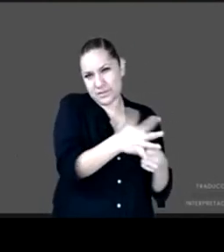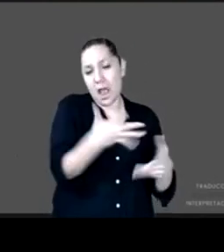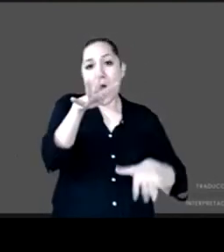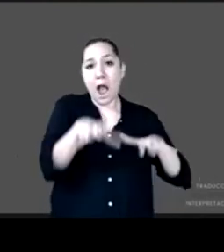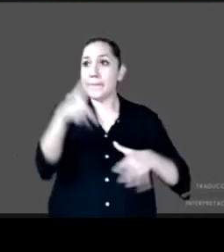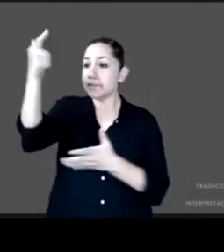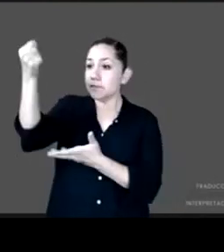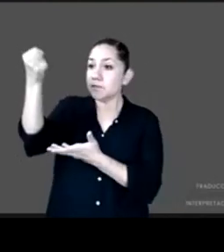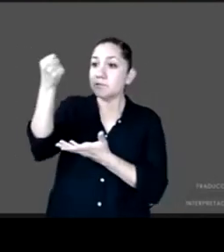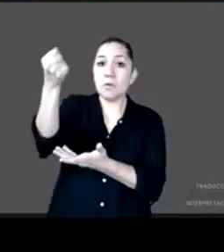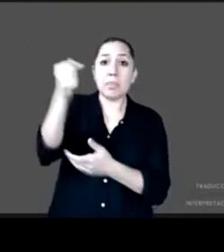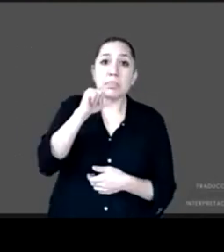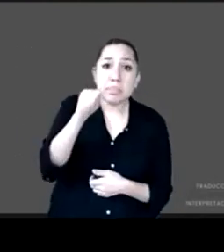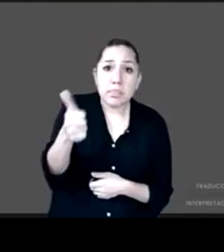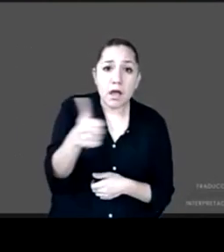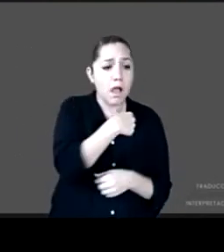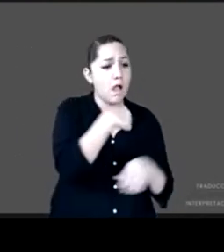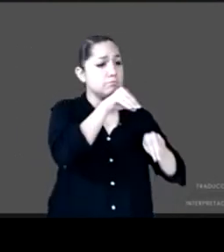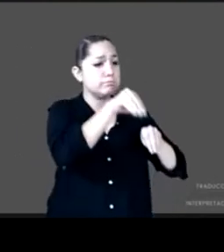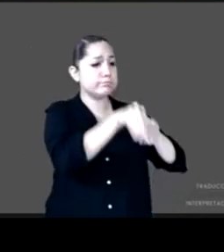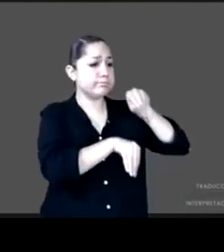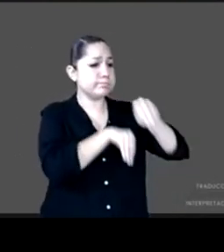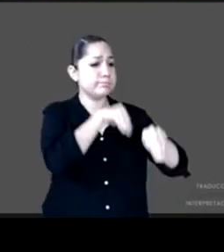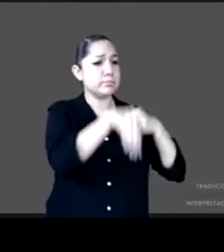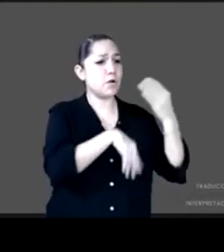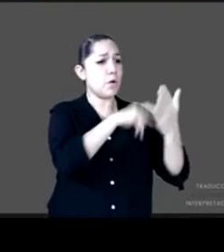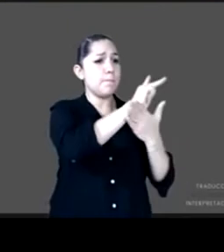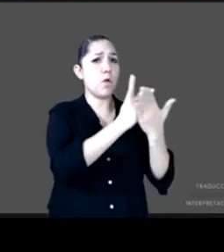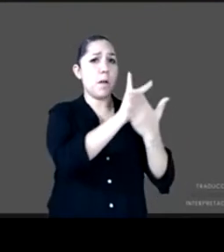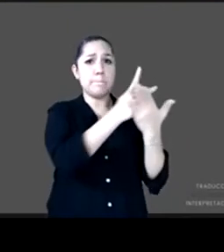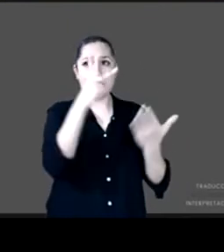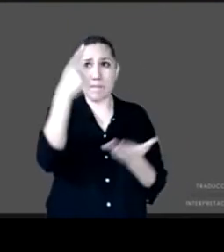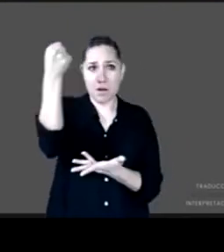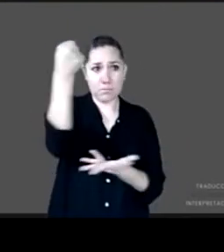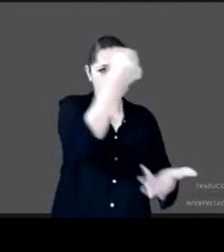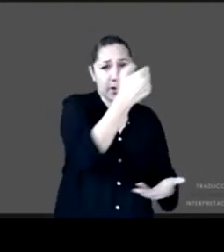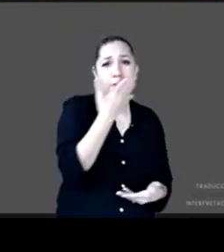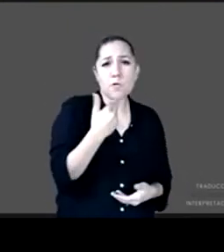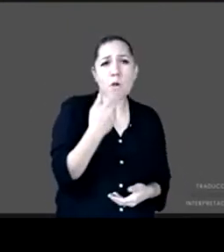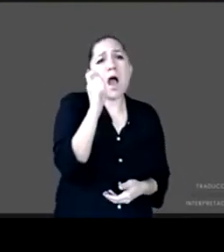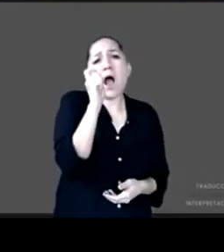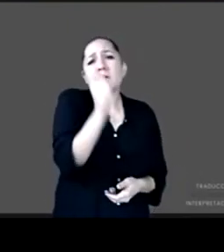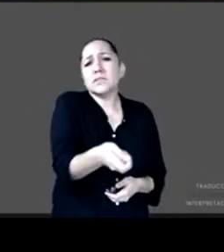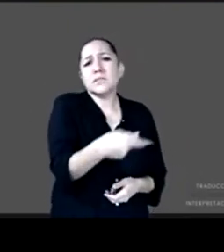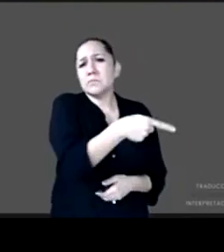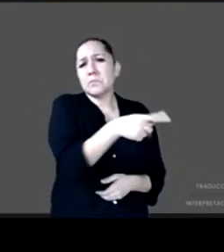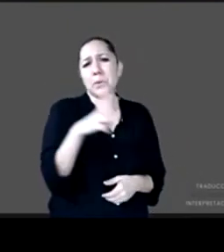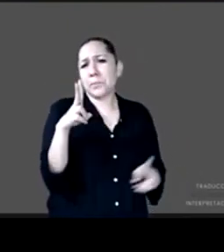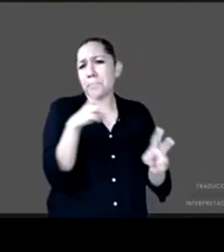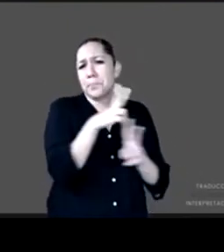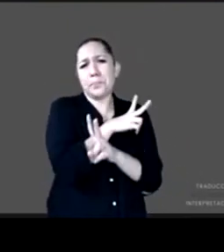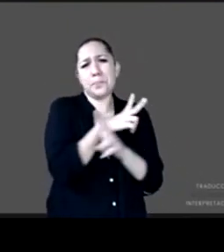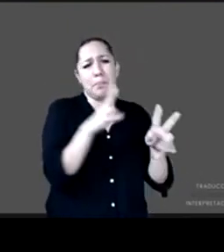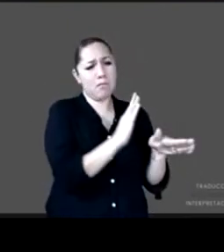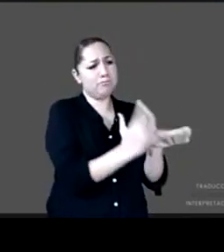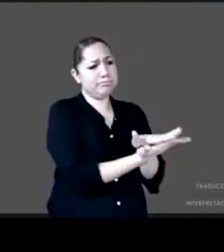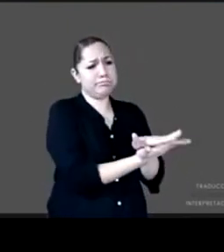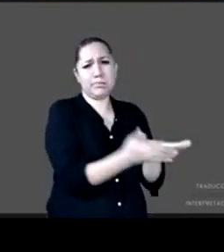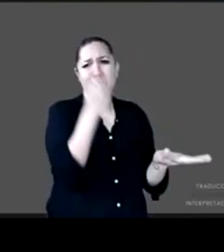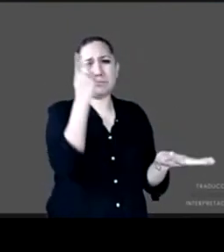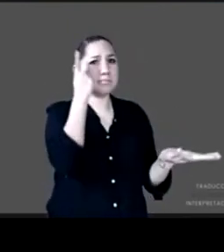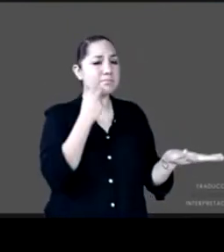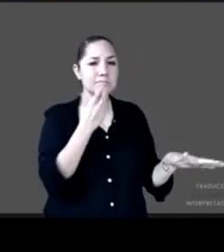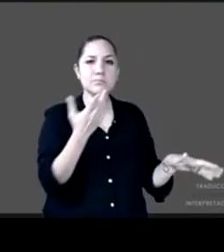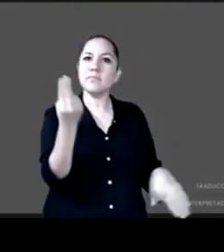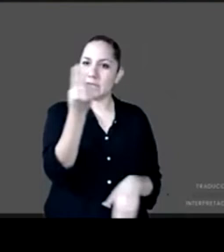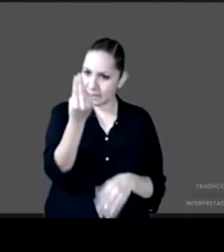significa que necesariamente se debe incrementar los recursos aunque sabemos que hay muchas instantes que lo requieren pero iniciar por identificar